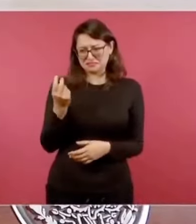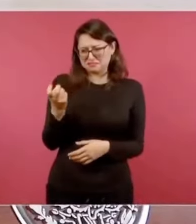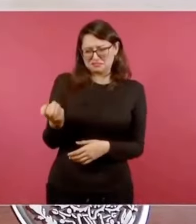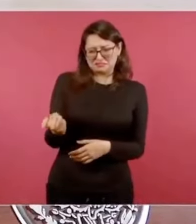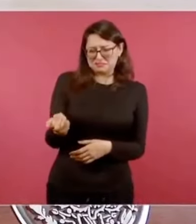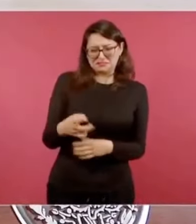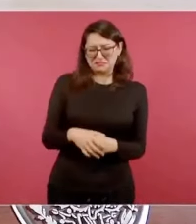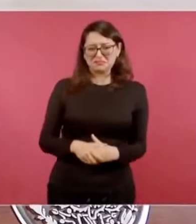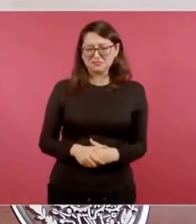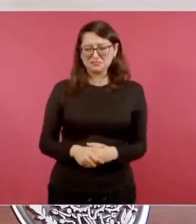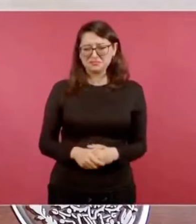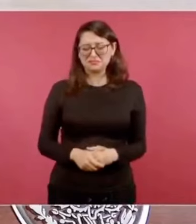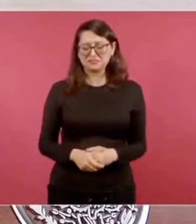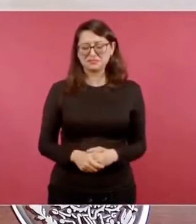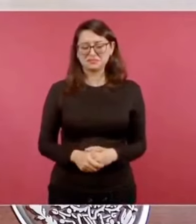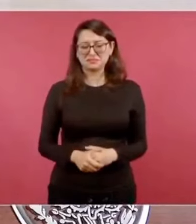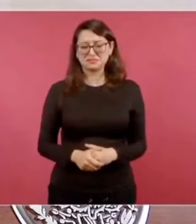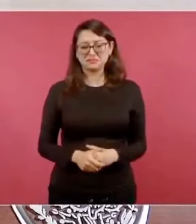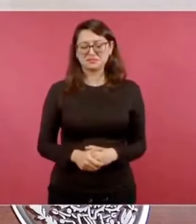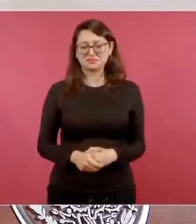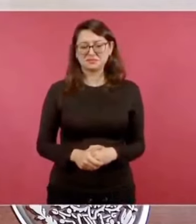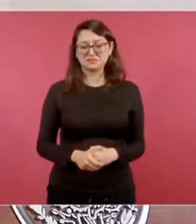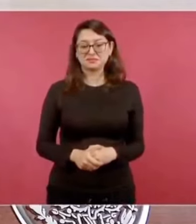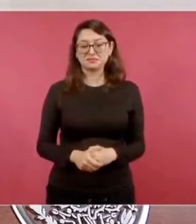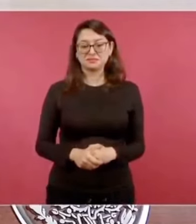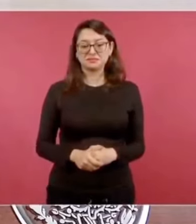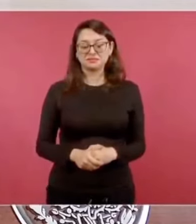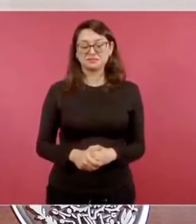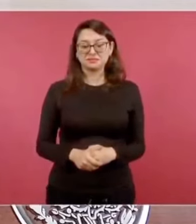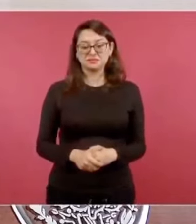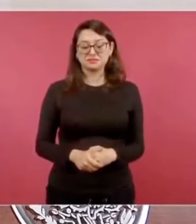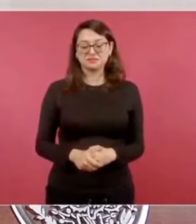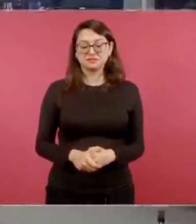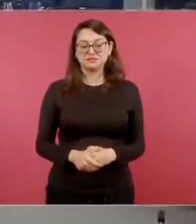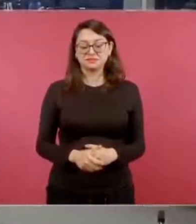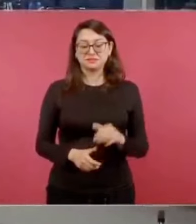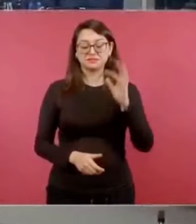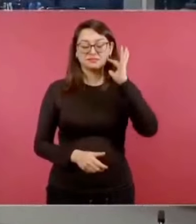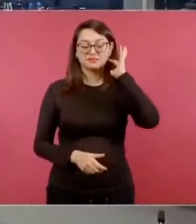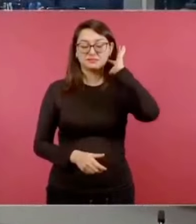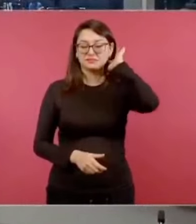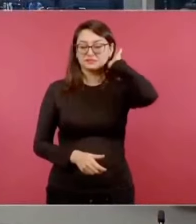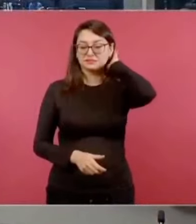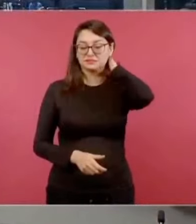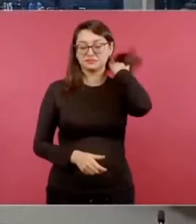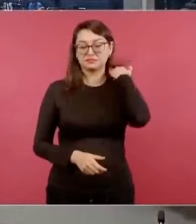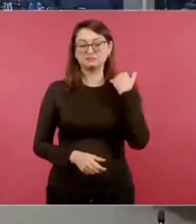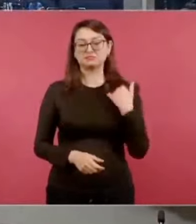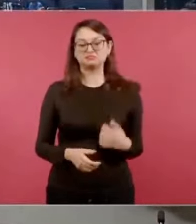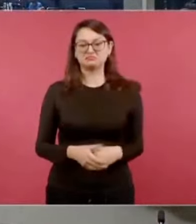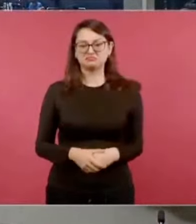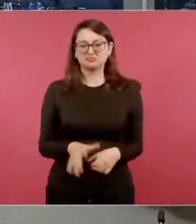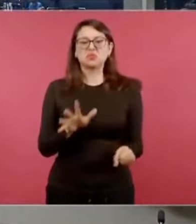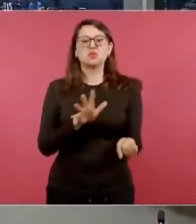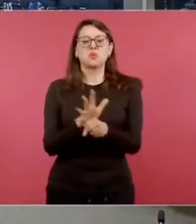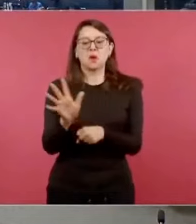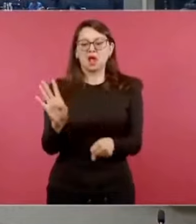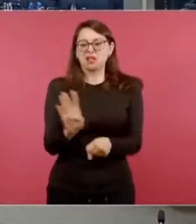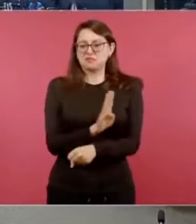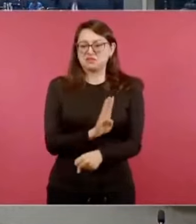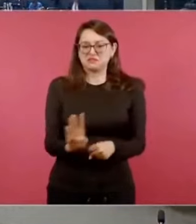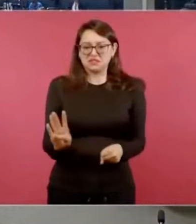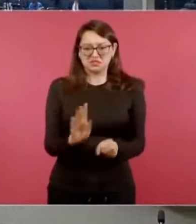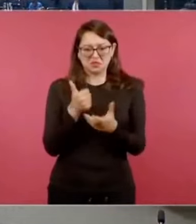ayudaría en nada.